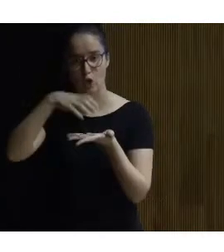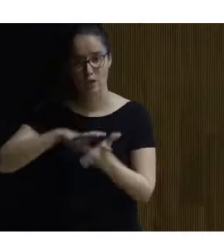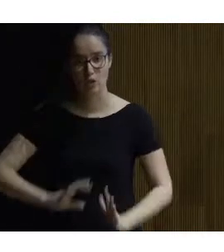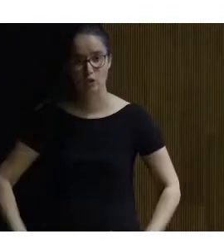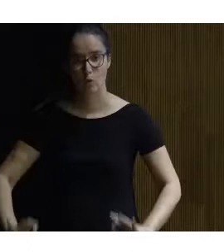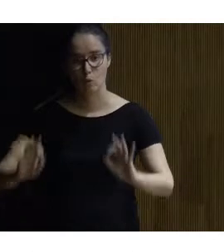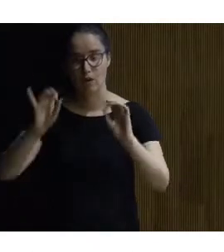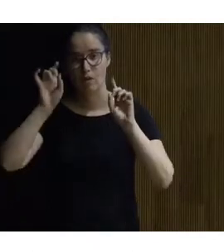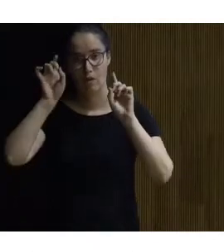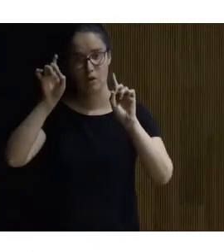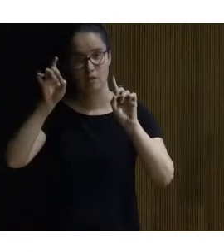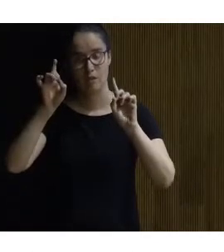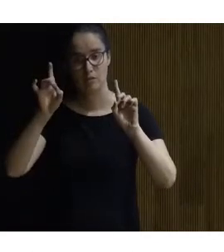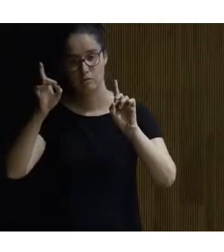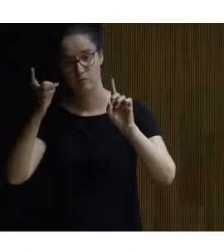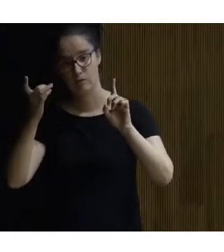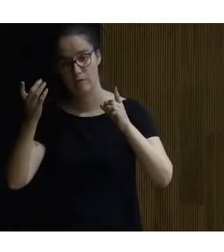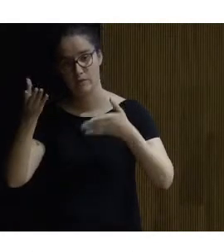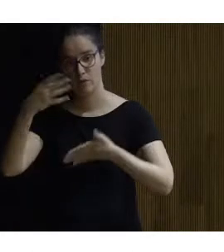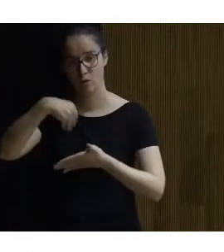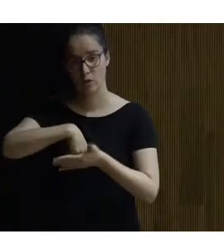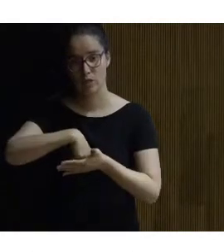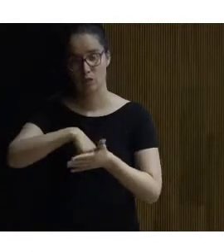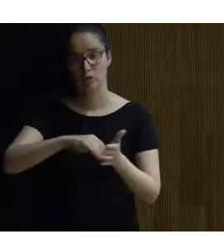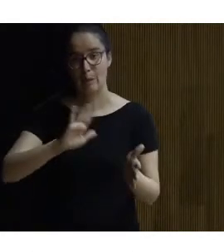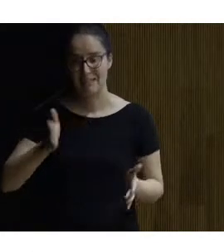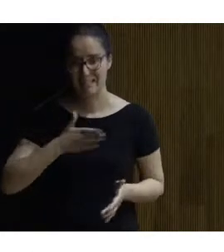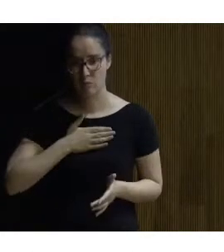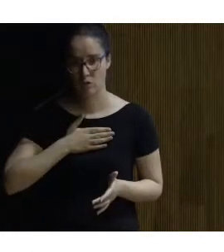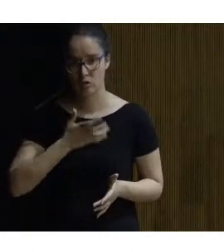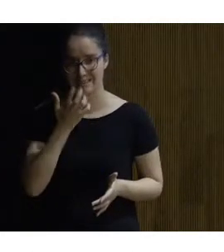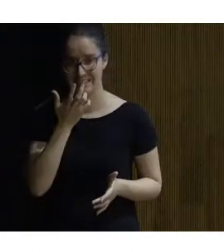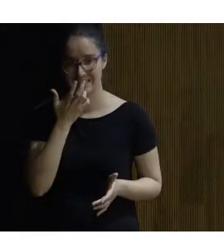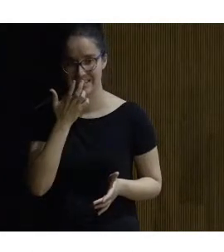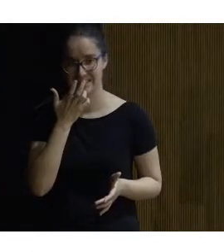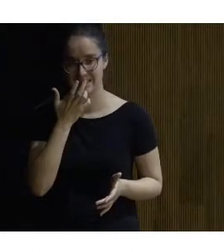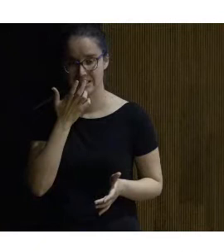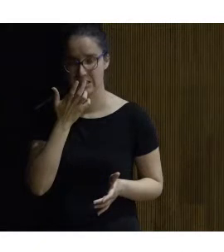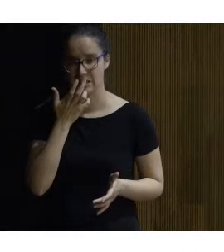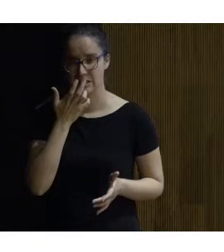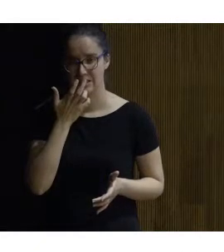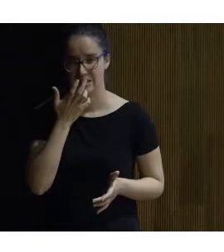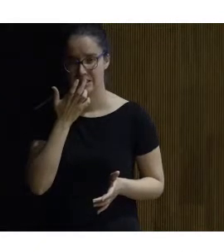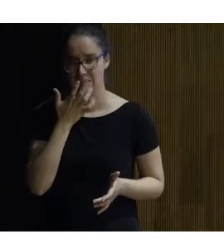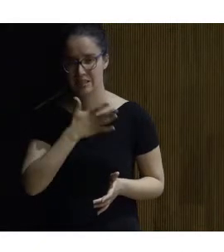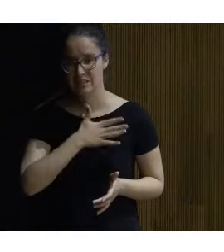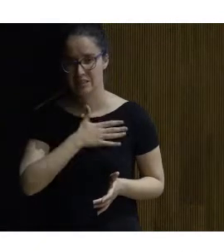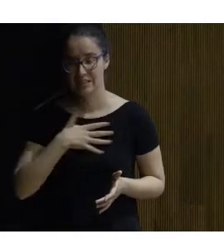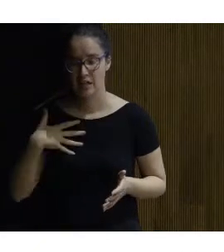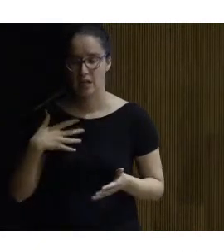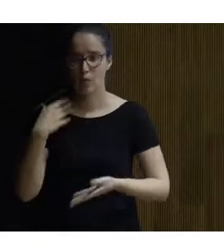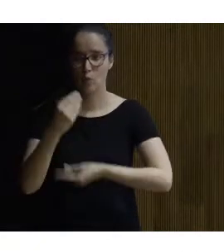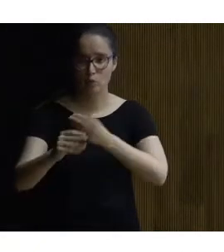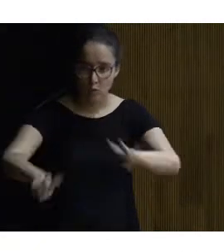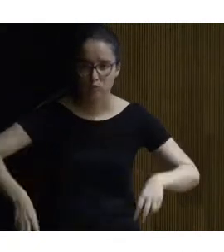educación especial incorporados al patrimonio si se quieren digamos que recobrar el uso